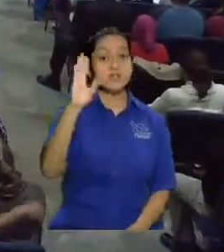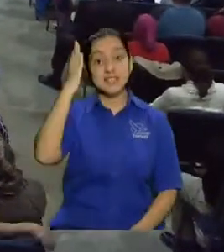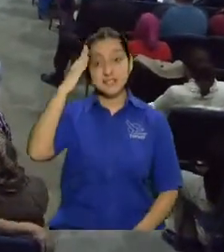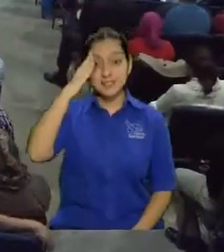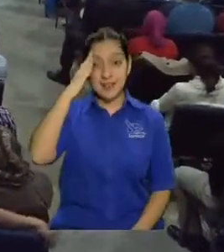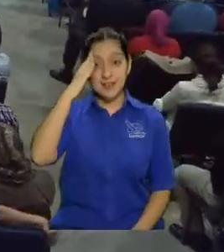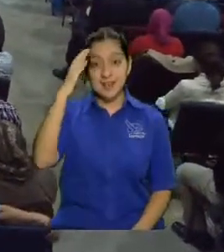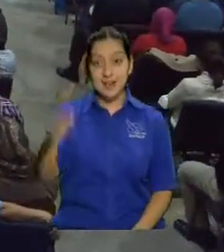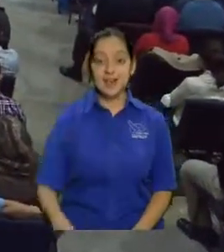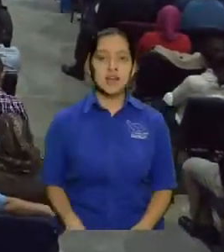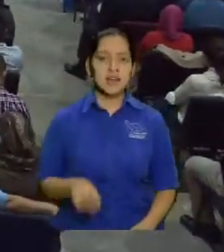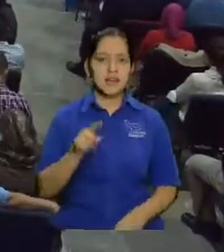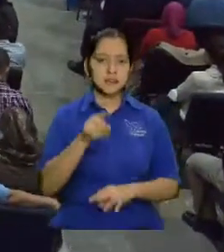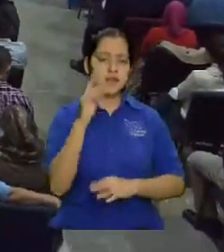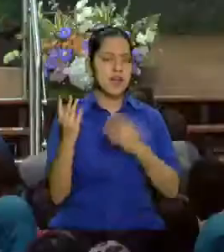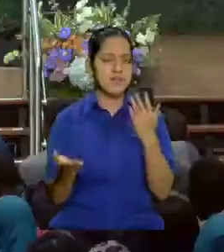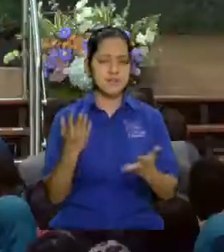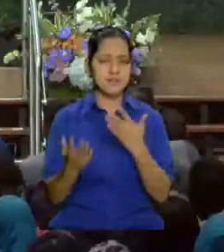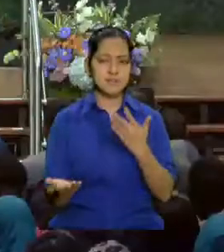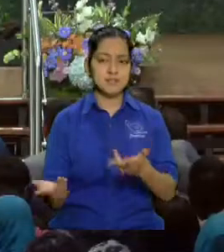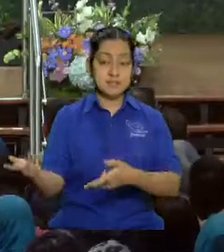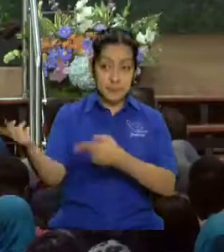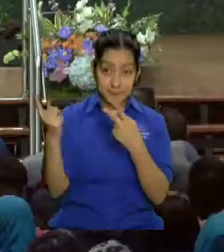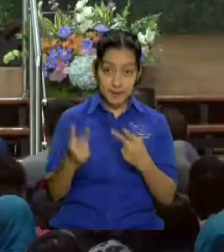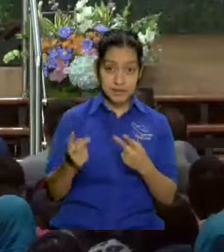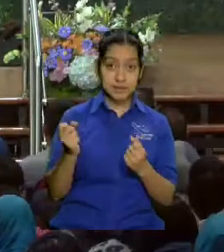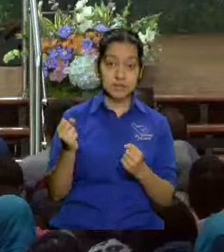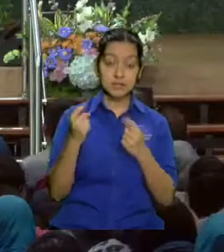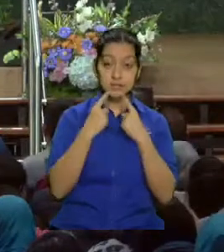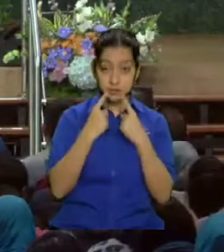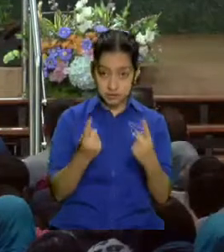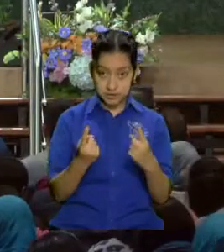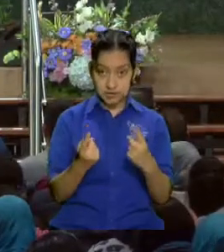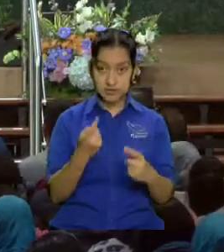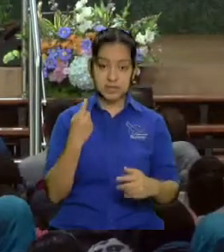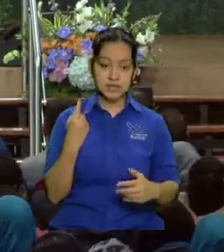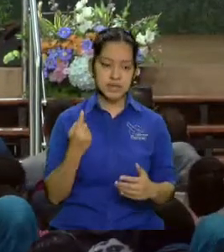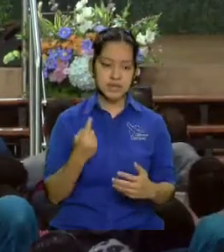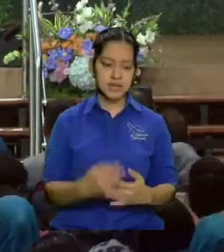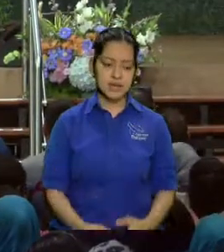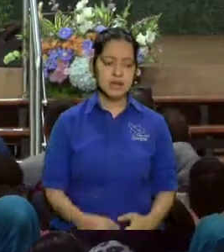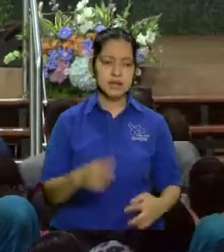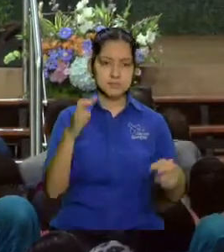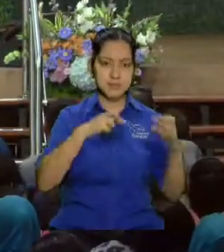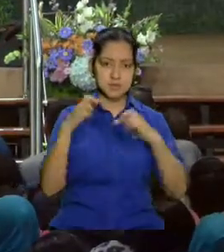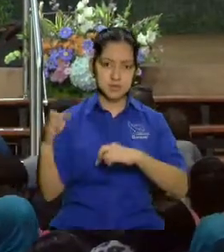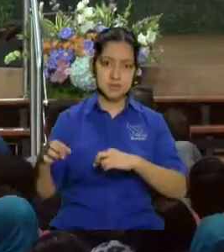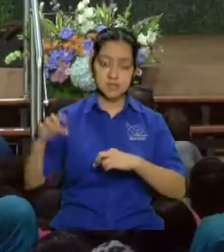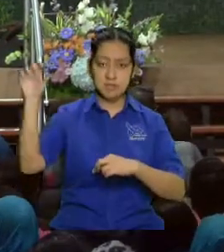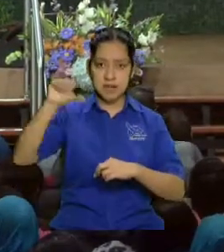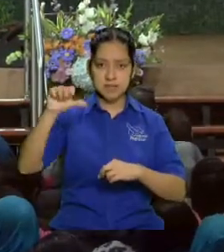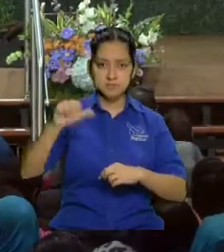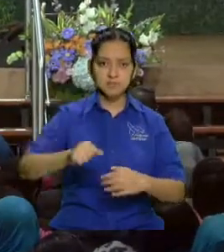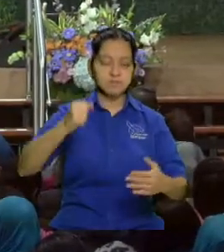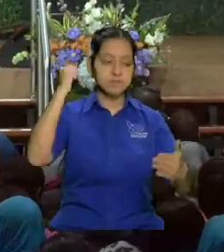eso. A veces nos llegan esas noticias que, digamos, los delincuentes marcan casas.